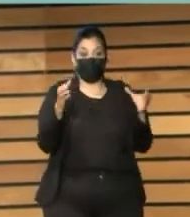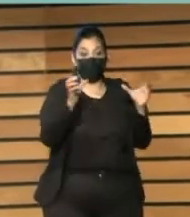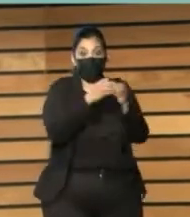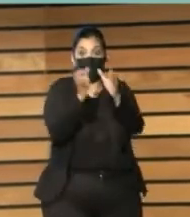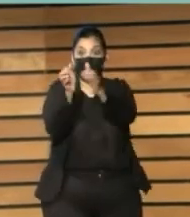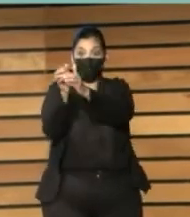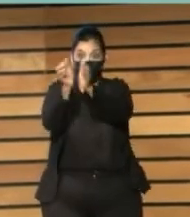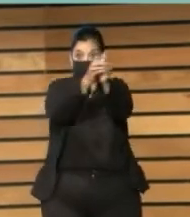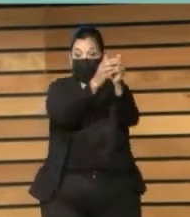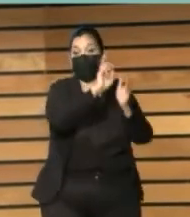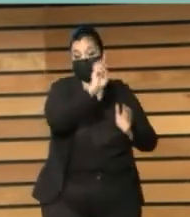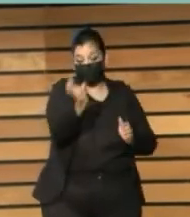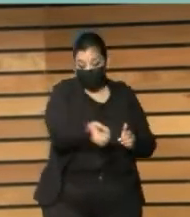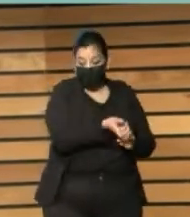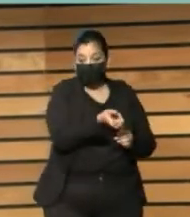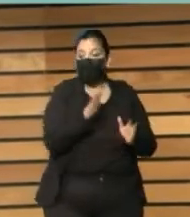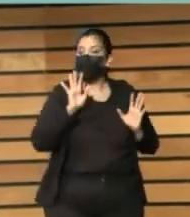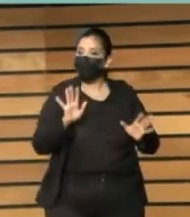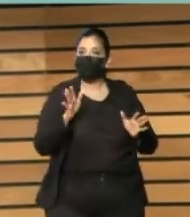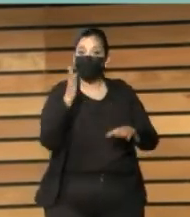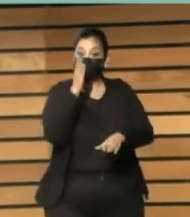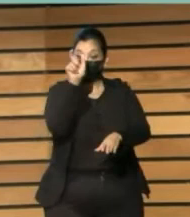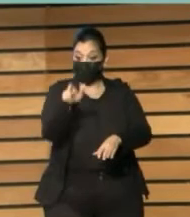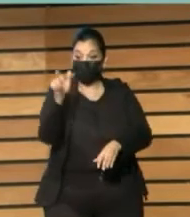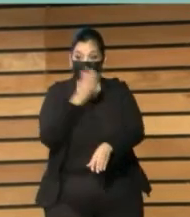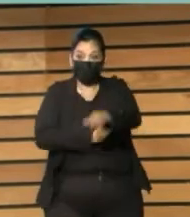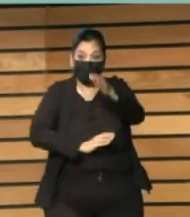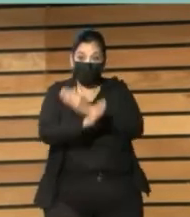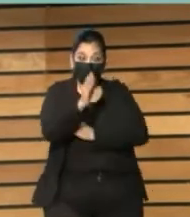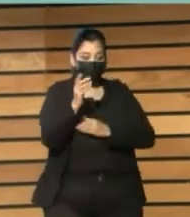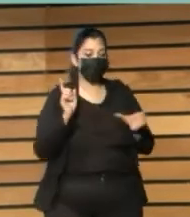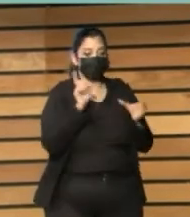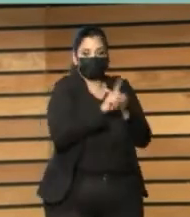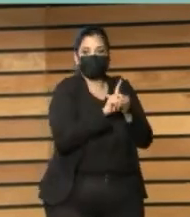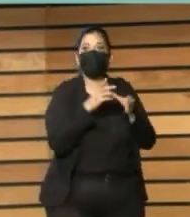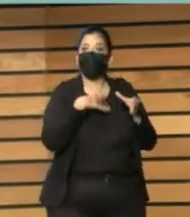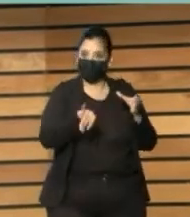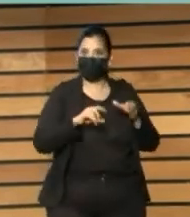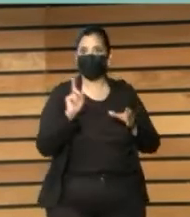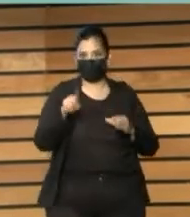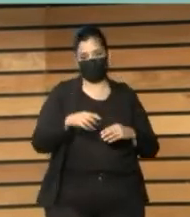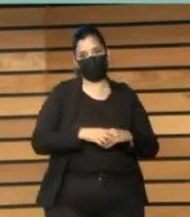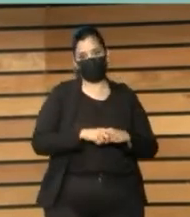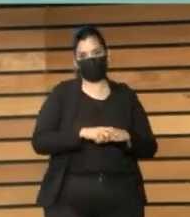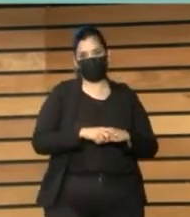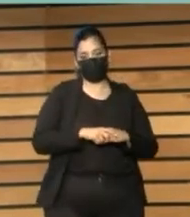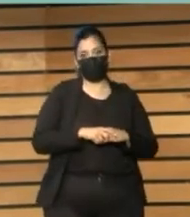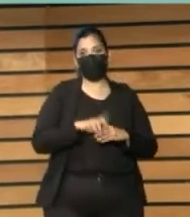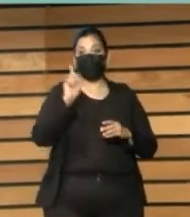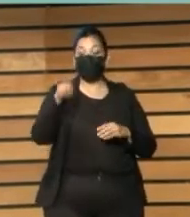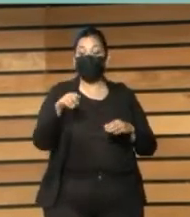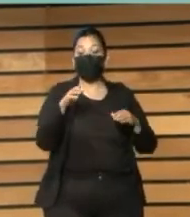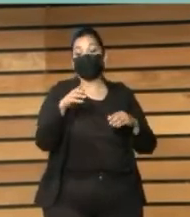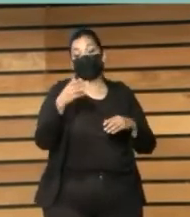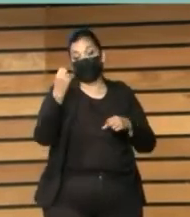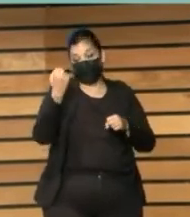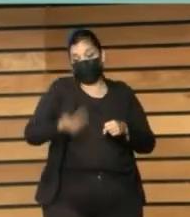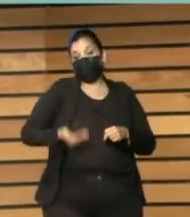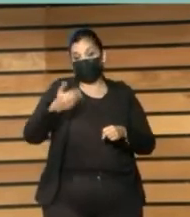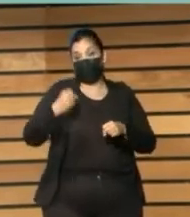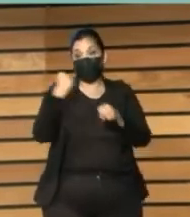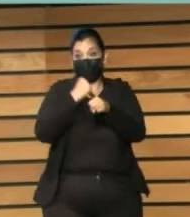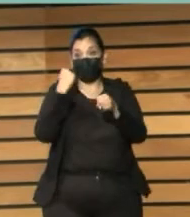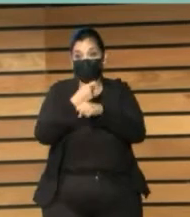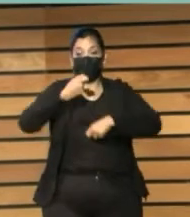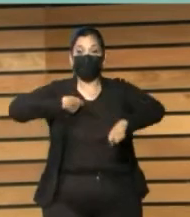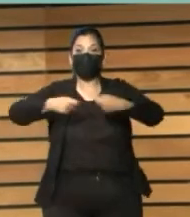lectura, y eso será una inclusión para mí plena. La programación conjunta con las librerías ha venido también marcada